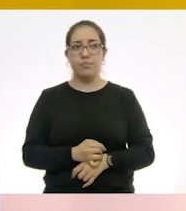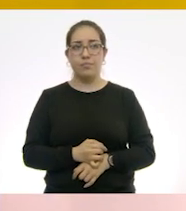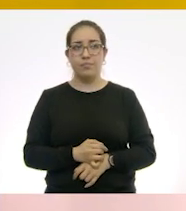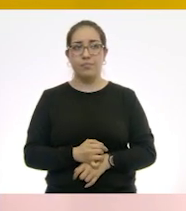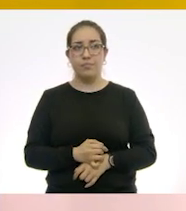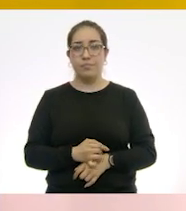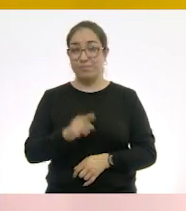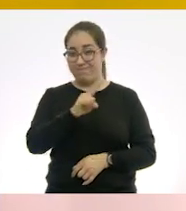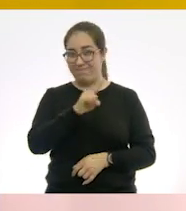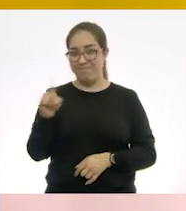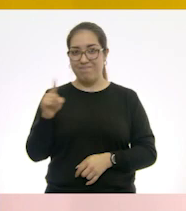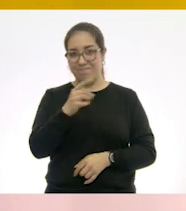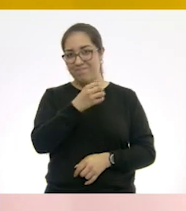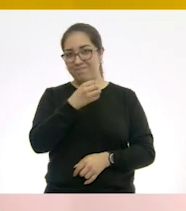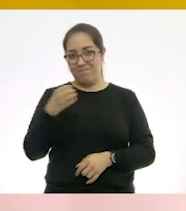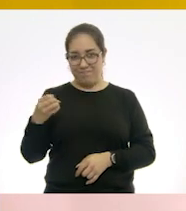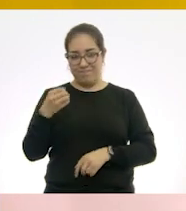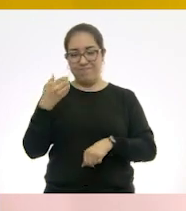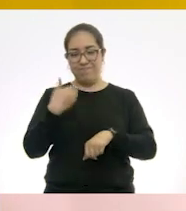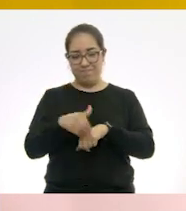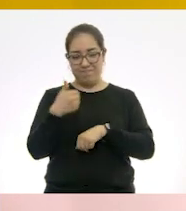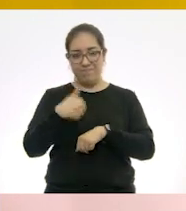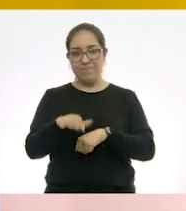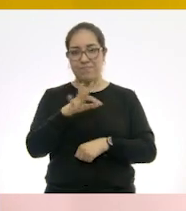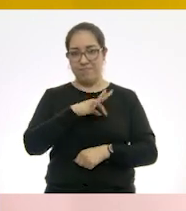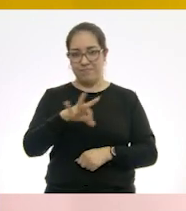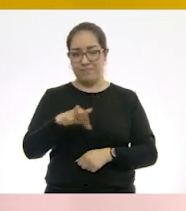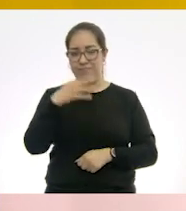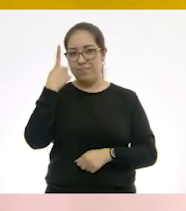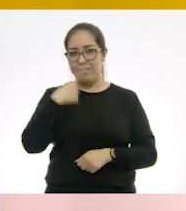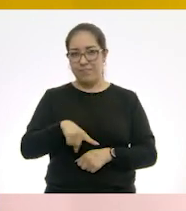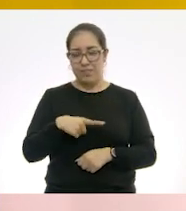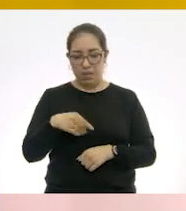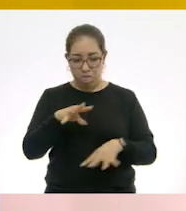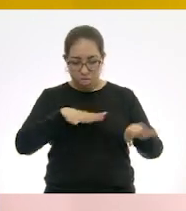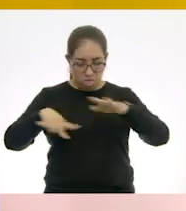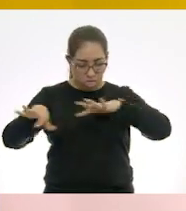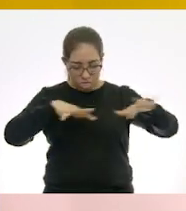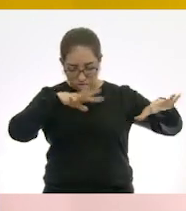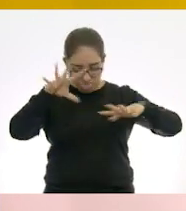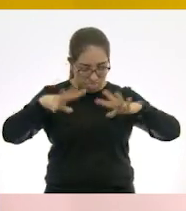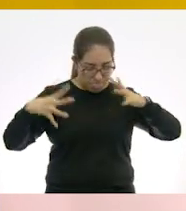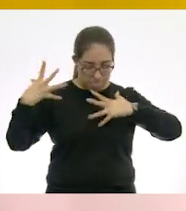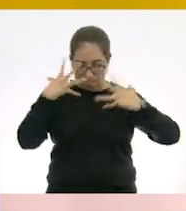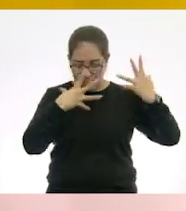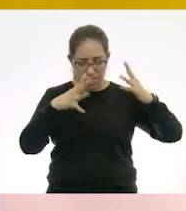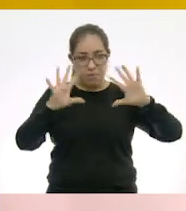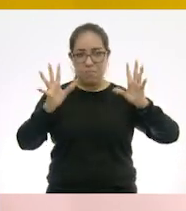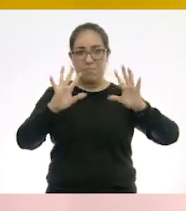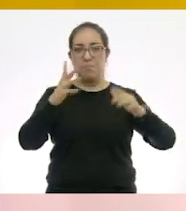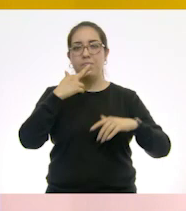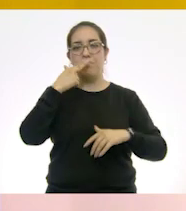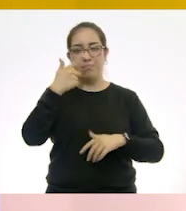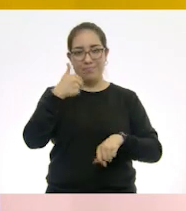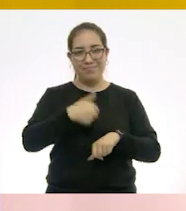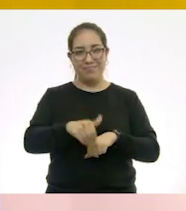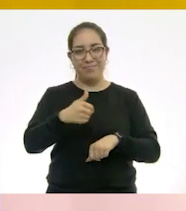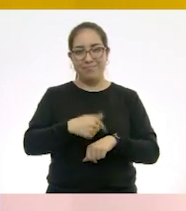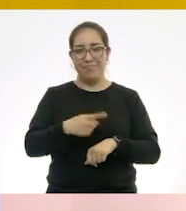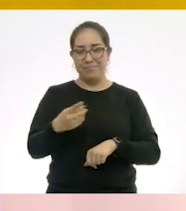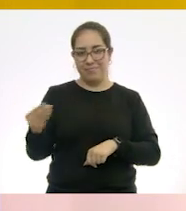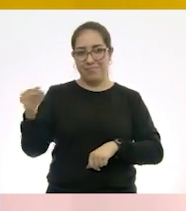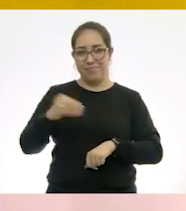¿sí? Las van numerando ustedes, ¿sí? Para que no se pierdan. Entonces, aquí voy a poner que es un virus